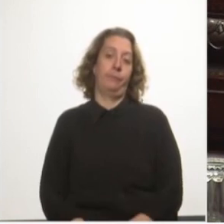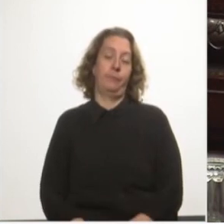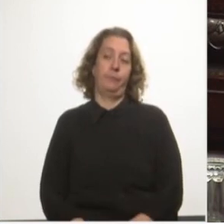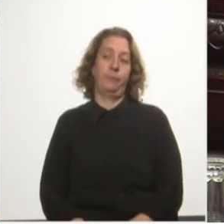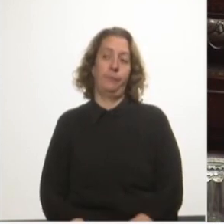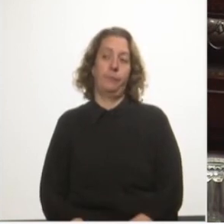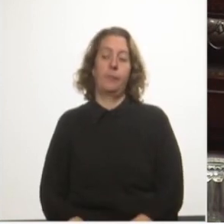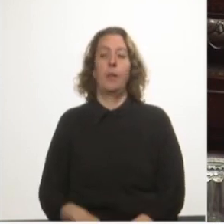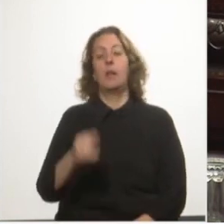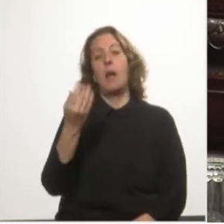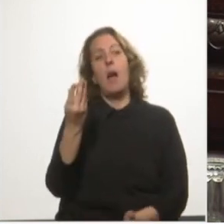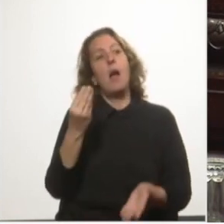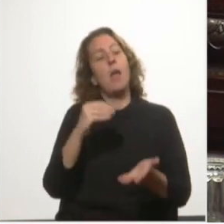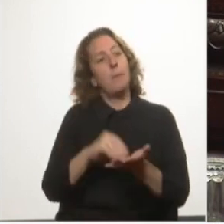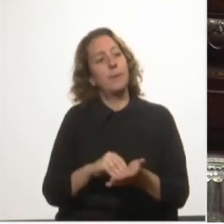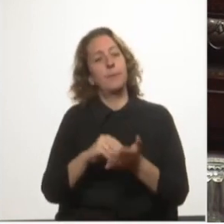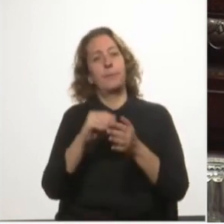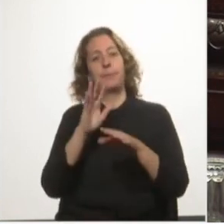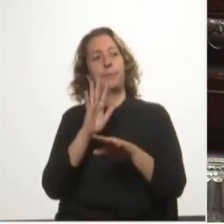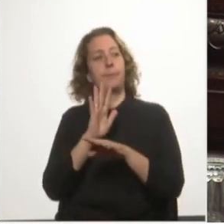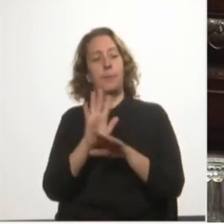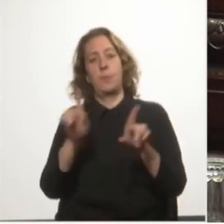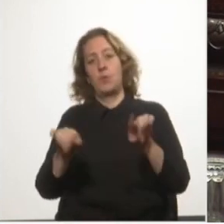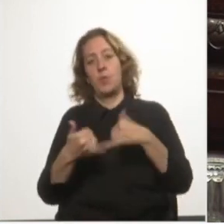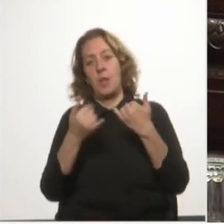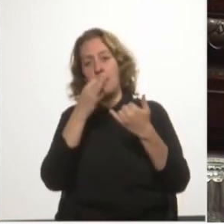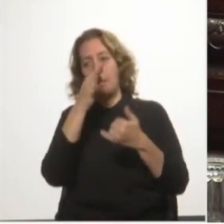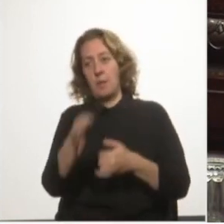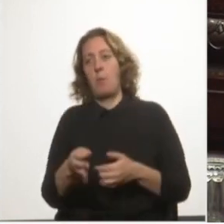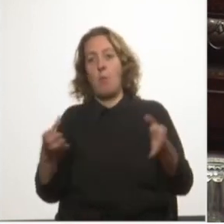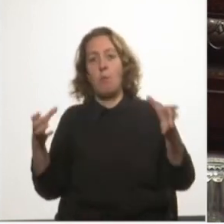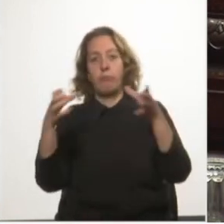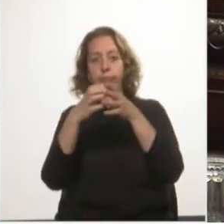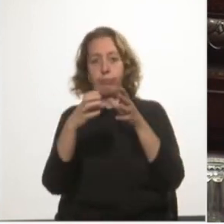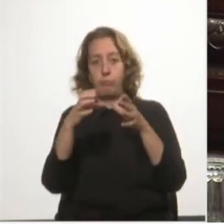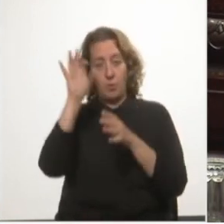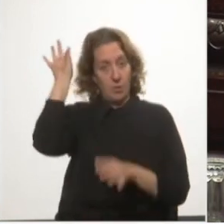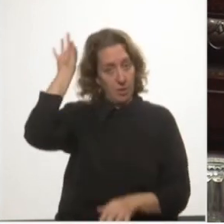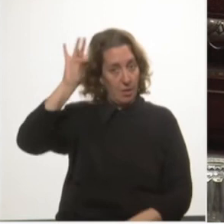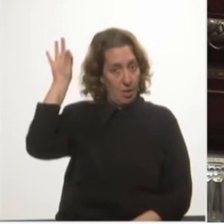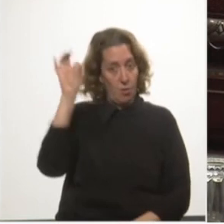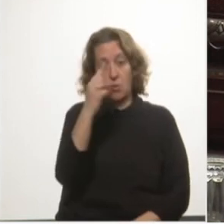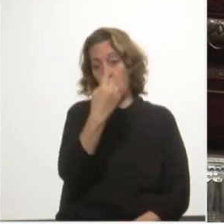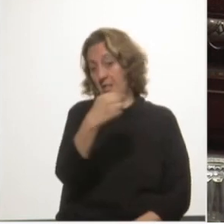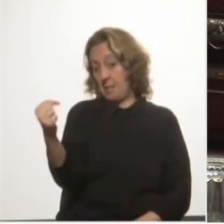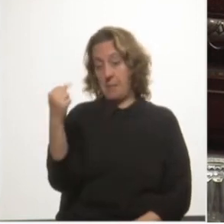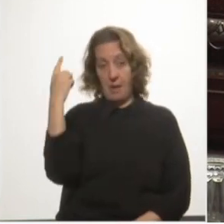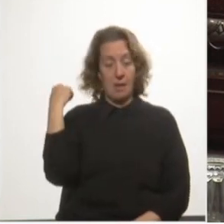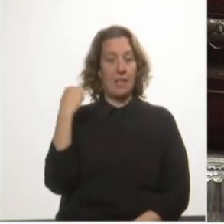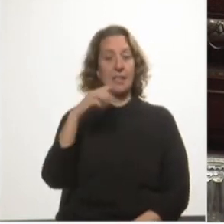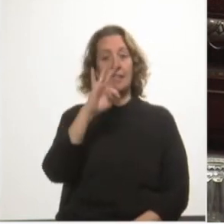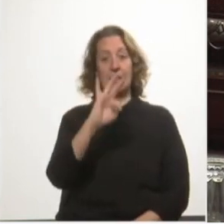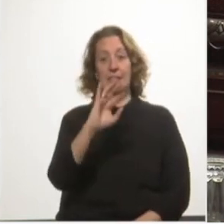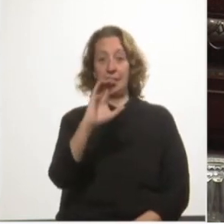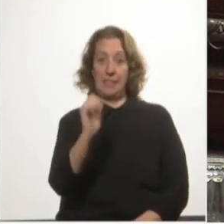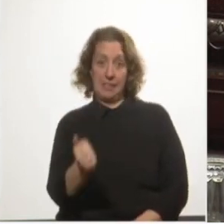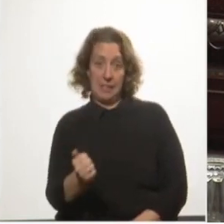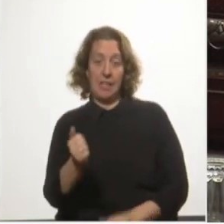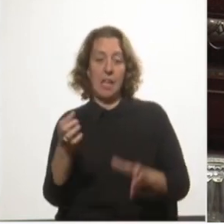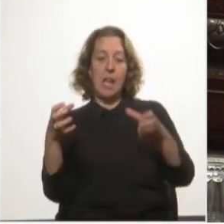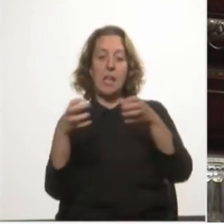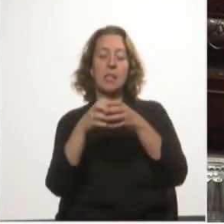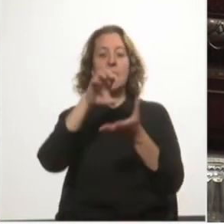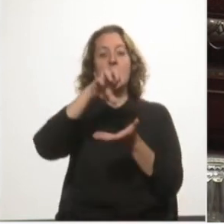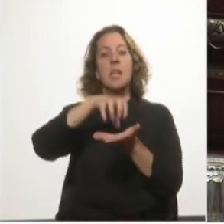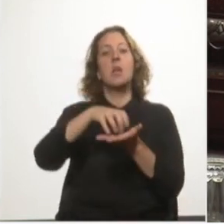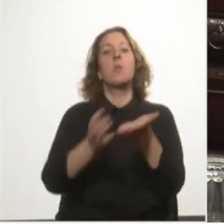Además, y como señalamos junto a la bancada de senadores hace una semana, el Tribunal de lo Contencioso Administrativo en 2008 falló en